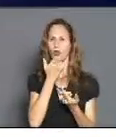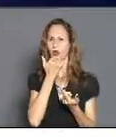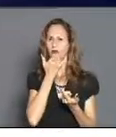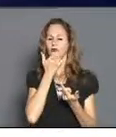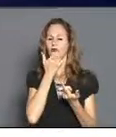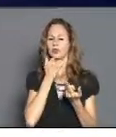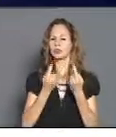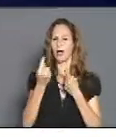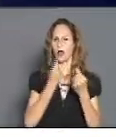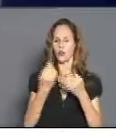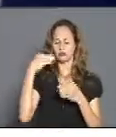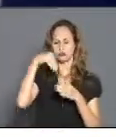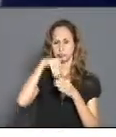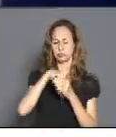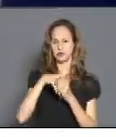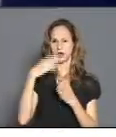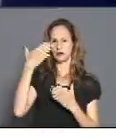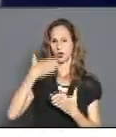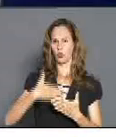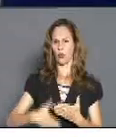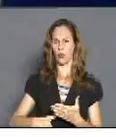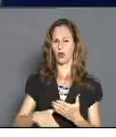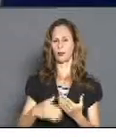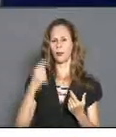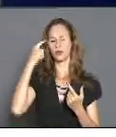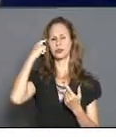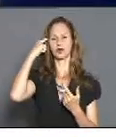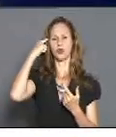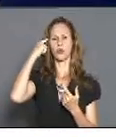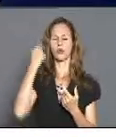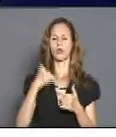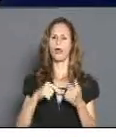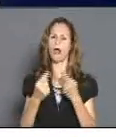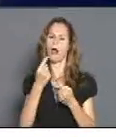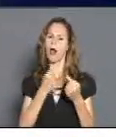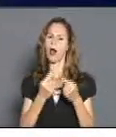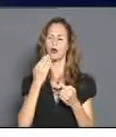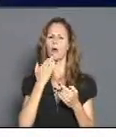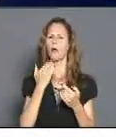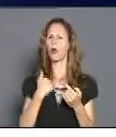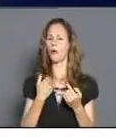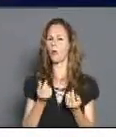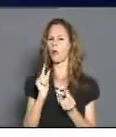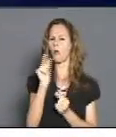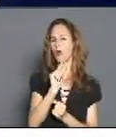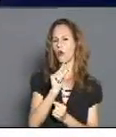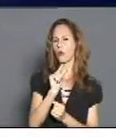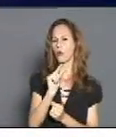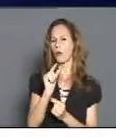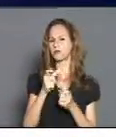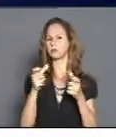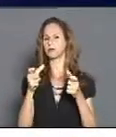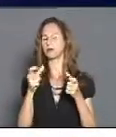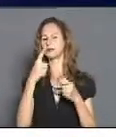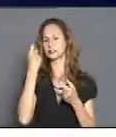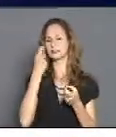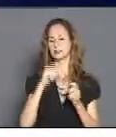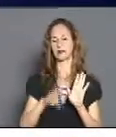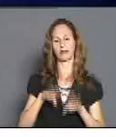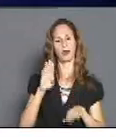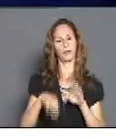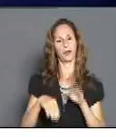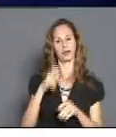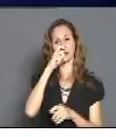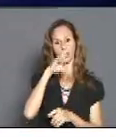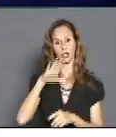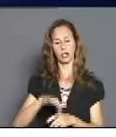y ver el nivel de daño que tenemos en estos momentos, tanto en los niños como en nuestros docentes,